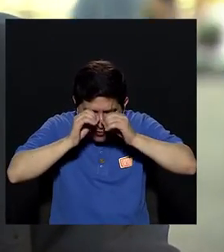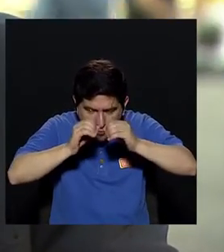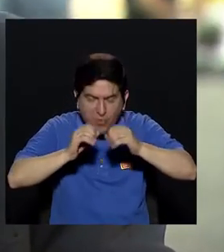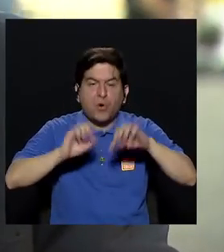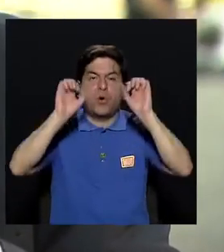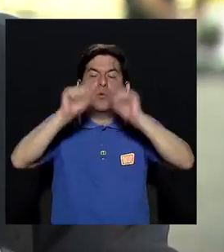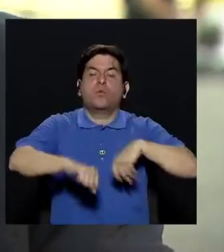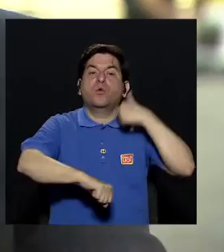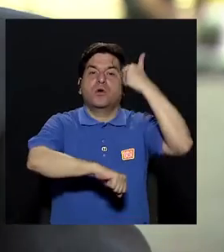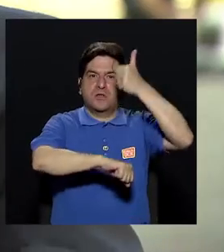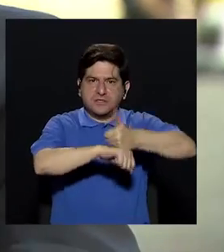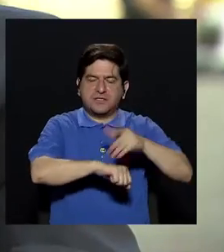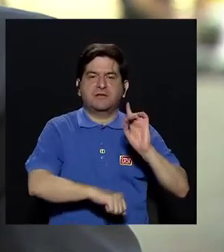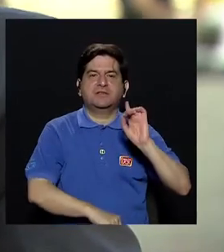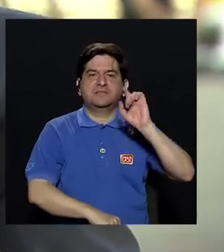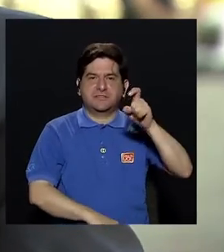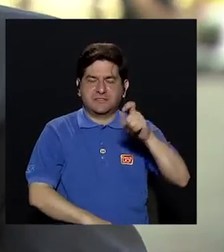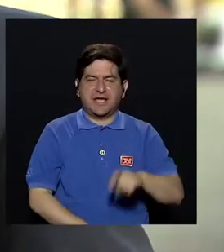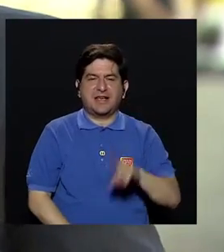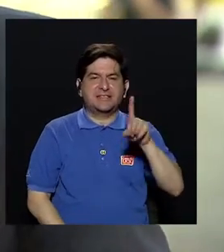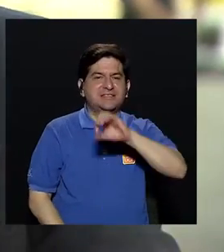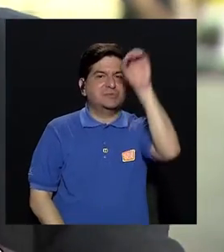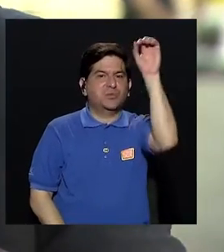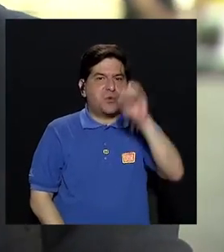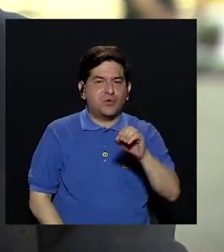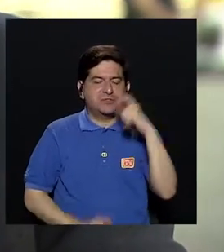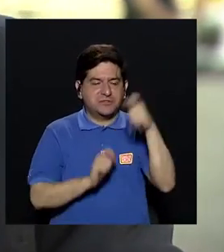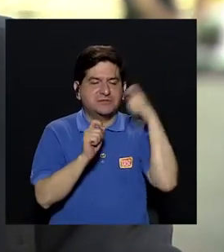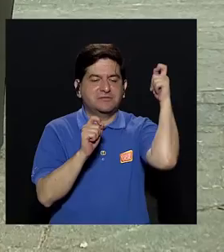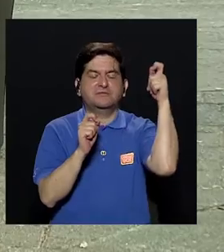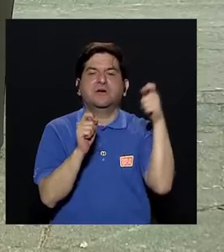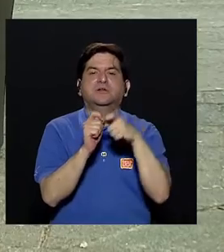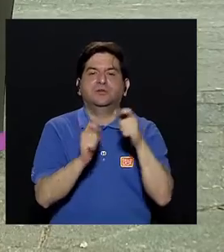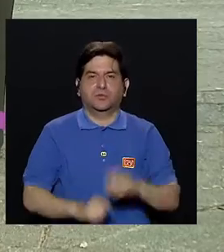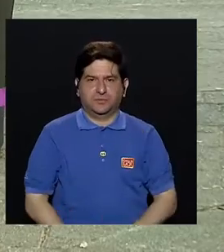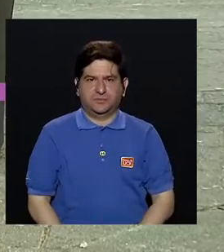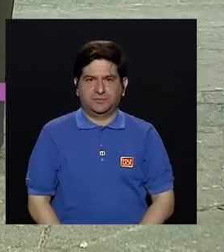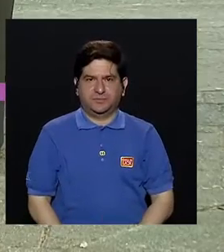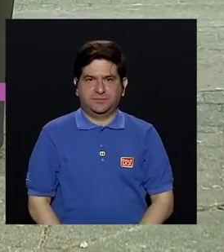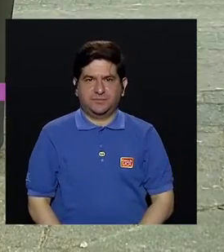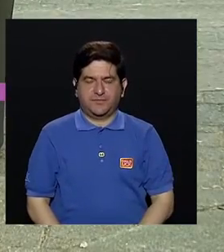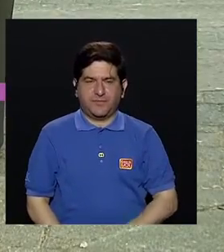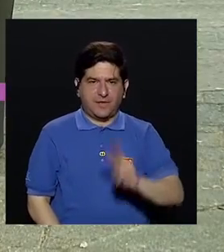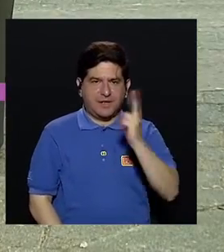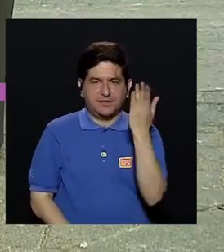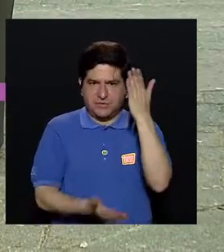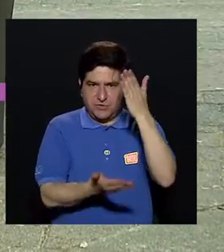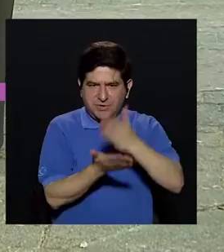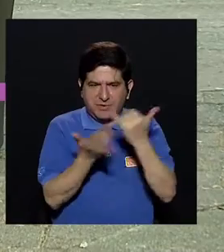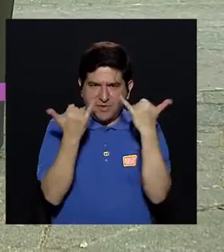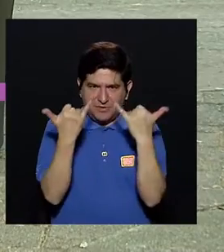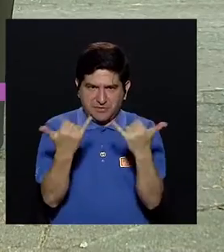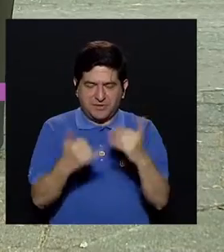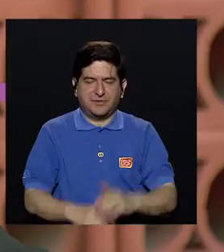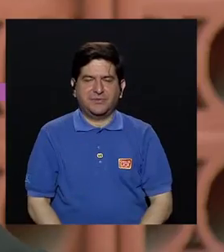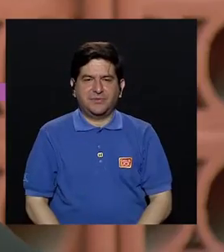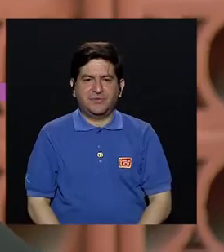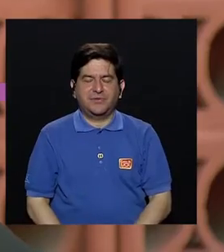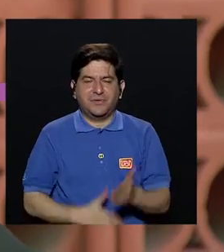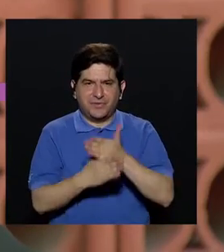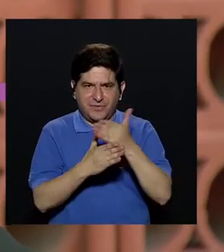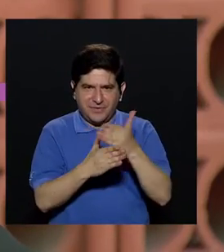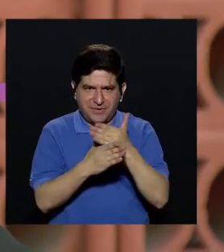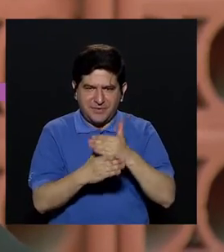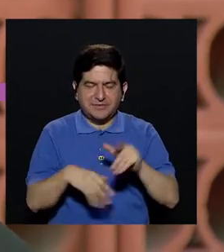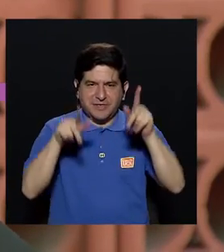autopsia, se establece el diagnóstico 100% exacto. Doctor, vamos a hacer una segunda pausa en este momento para